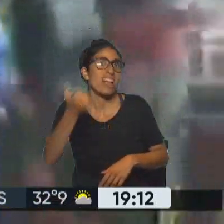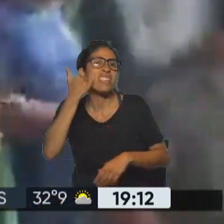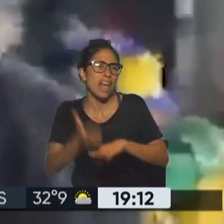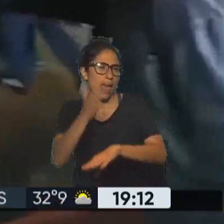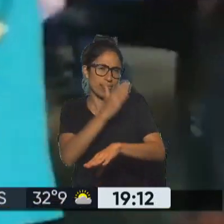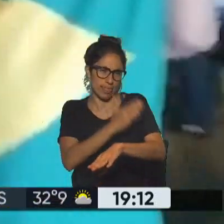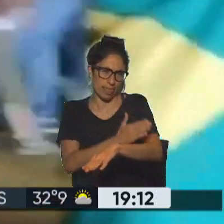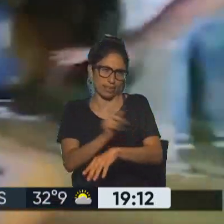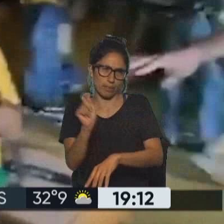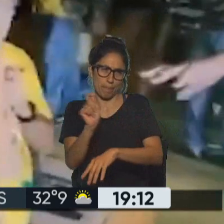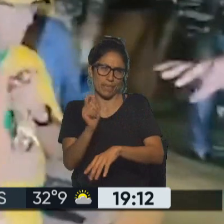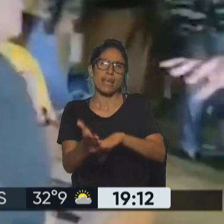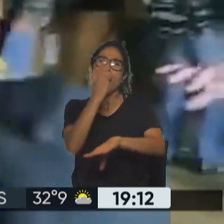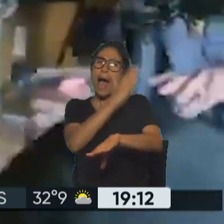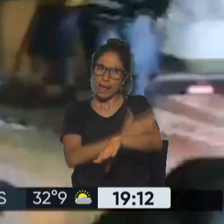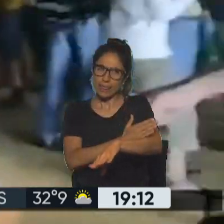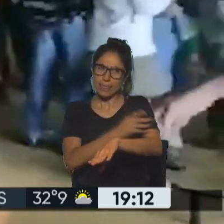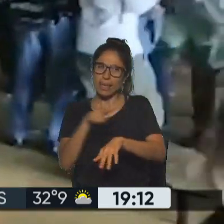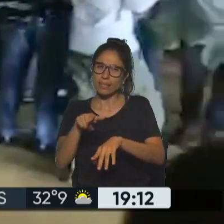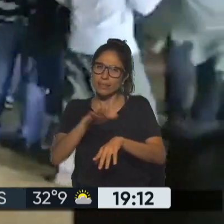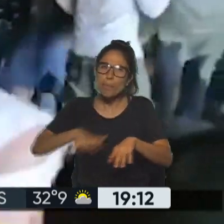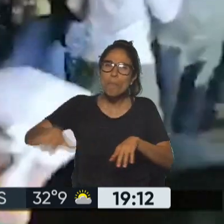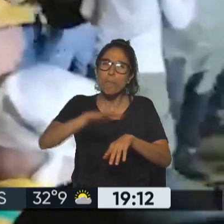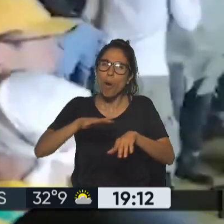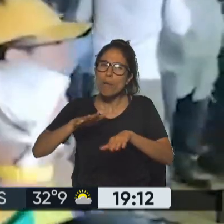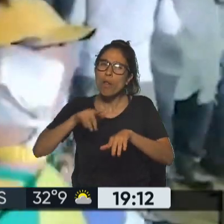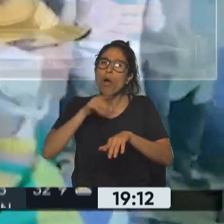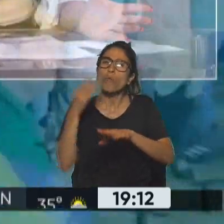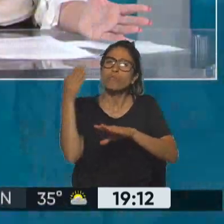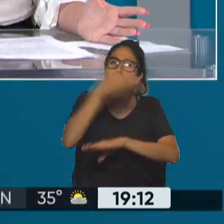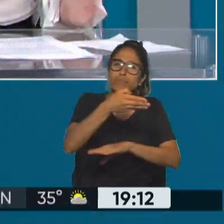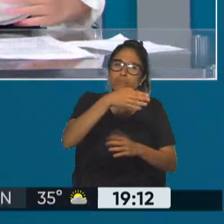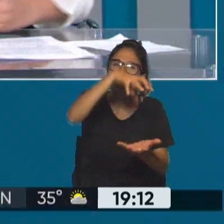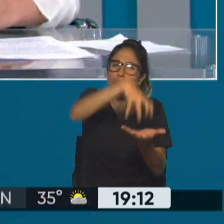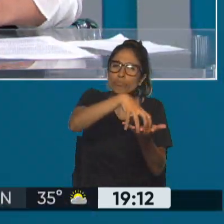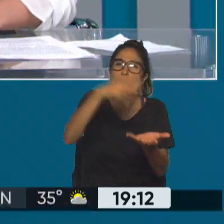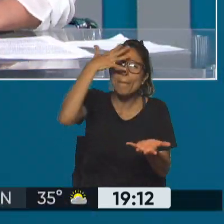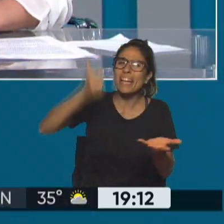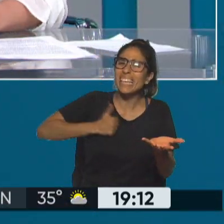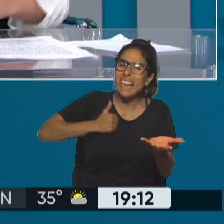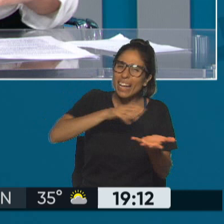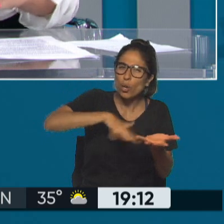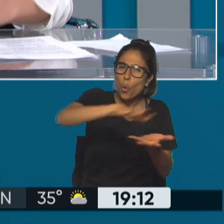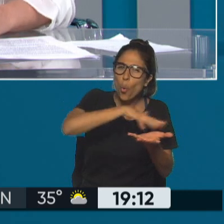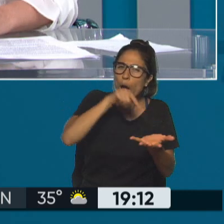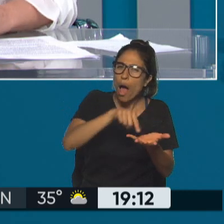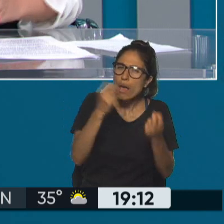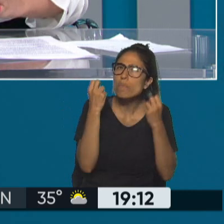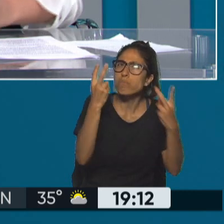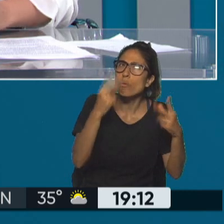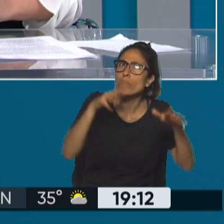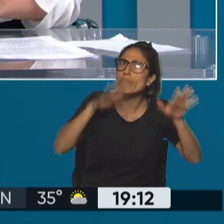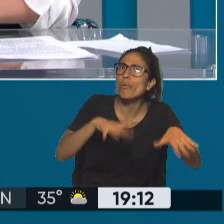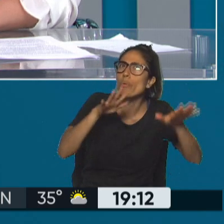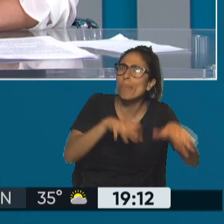hemos visto estos meses cortando rutas de hecho incluso fui a cubrir la elección no se podía acceder a los aeropuertos porque los bolsonaristas